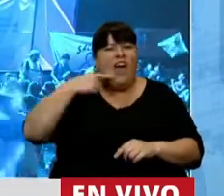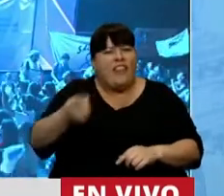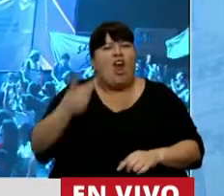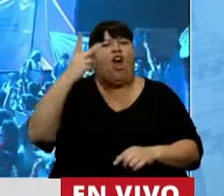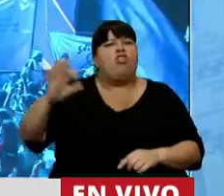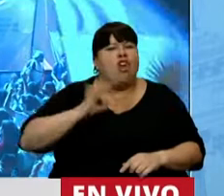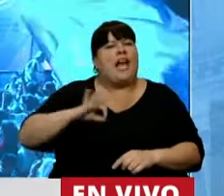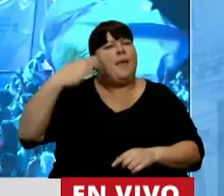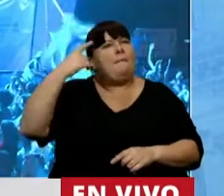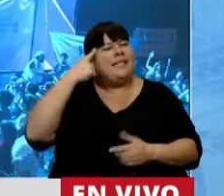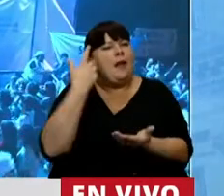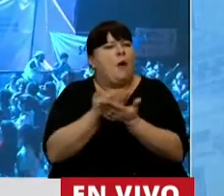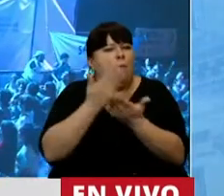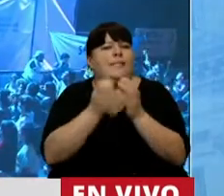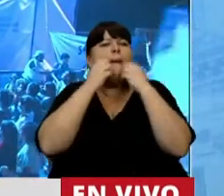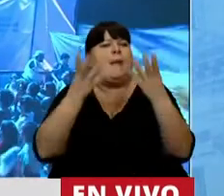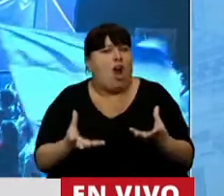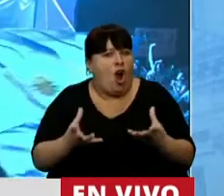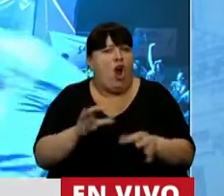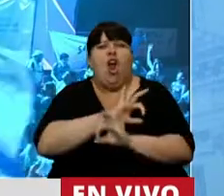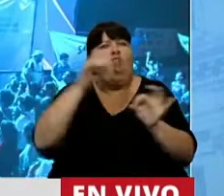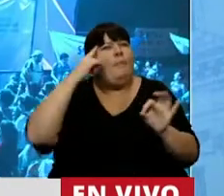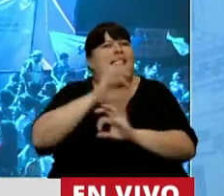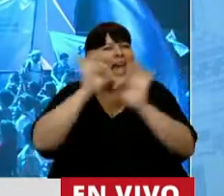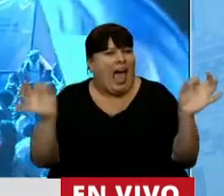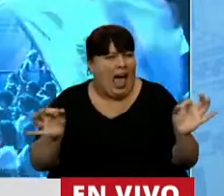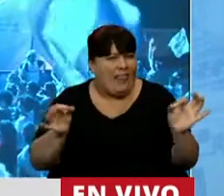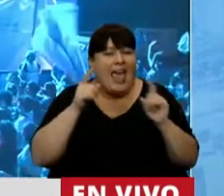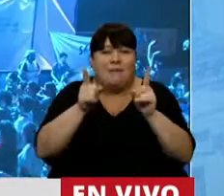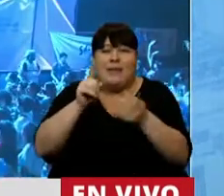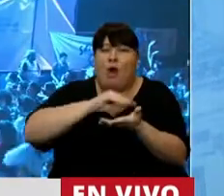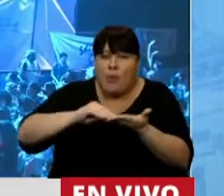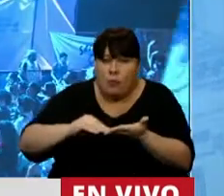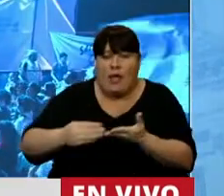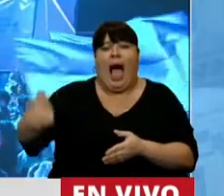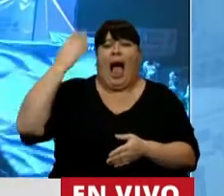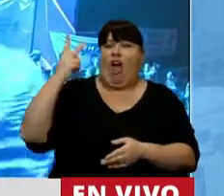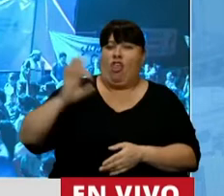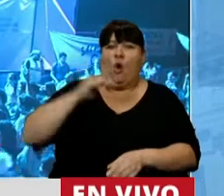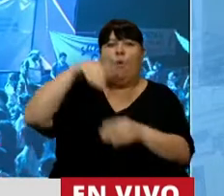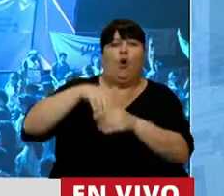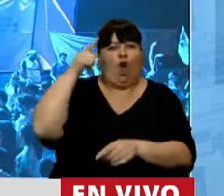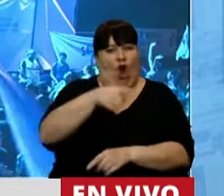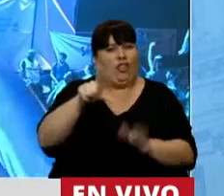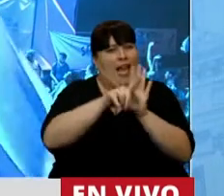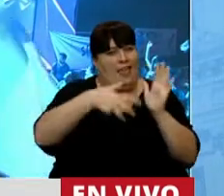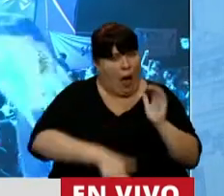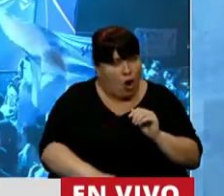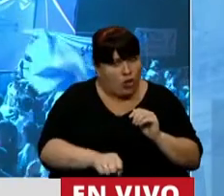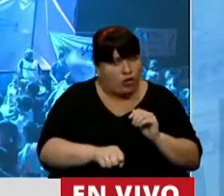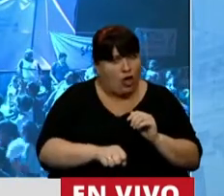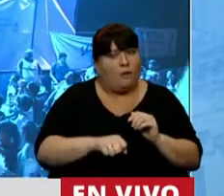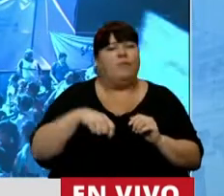tuvimos dos años para pensar una propuesta superadora y no la pensamos. Ese mismo diputado que hace dos años votó en contra del aborto,